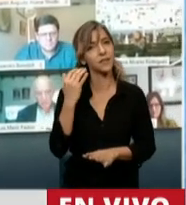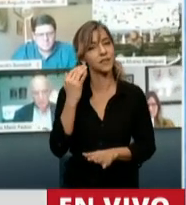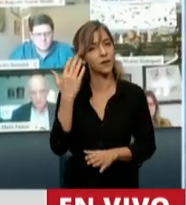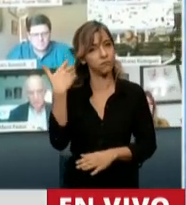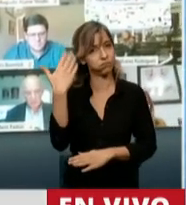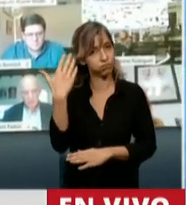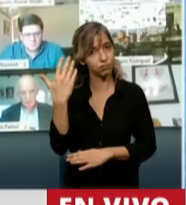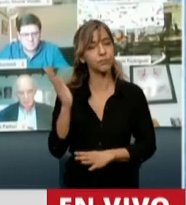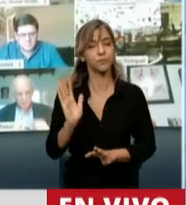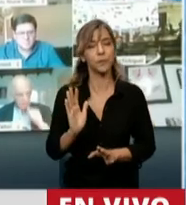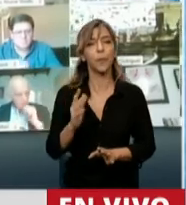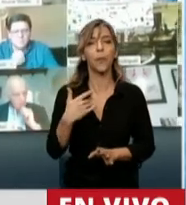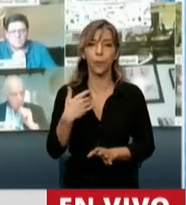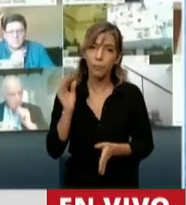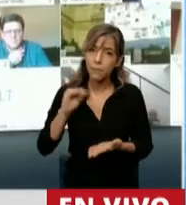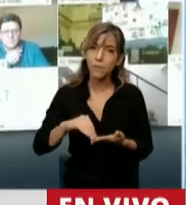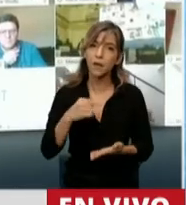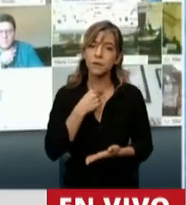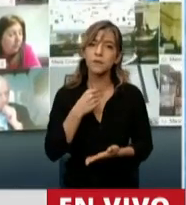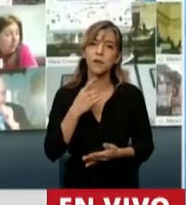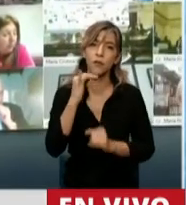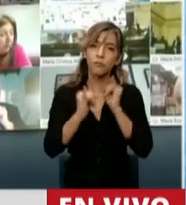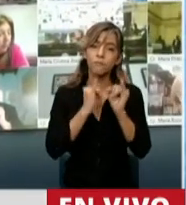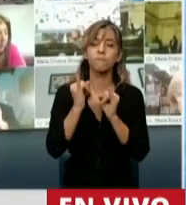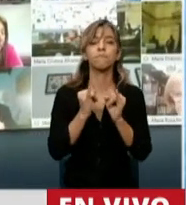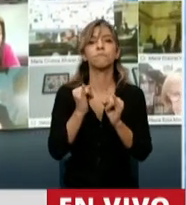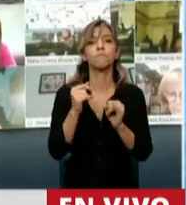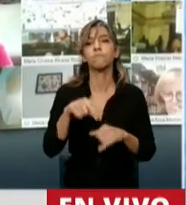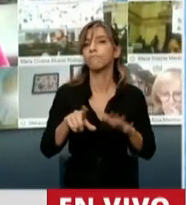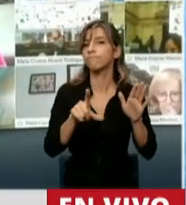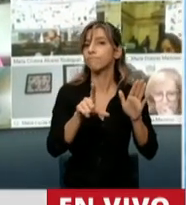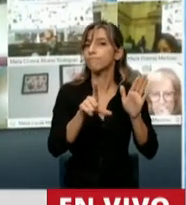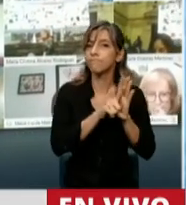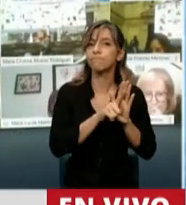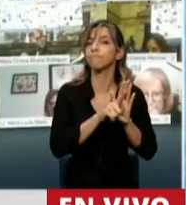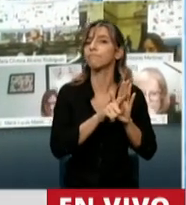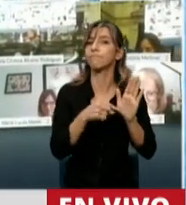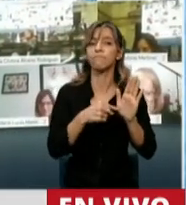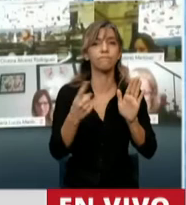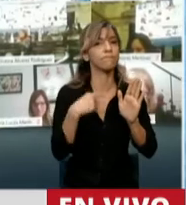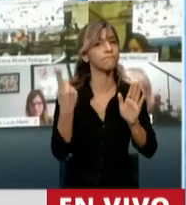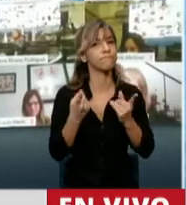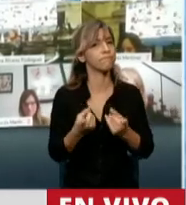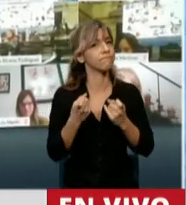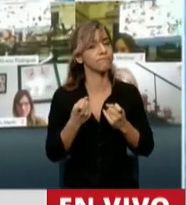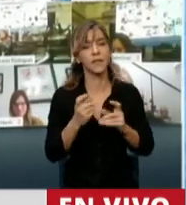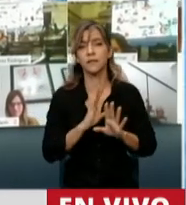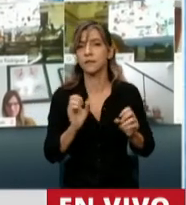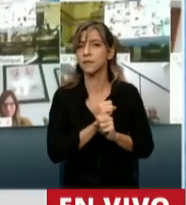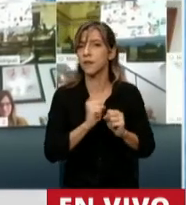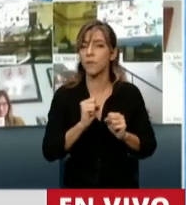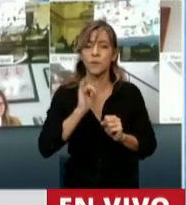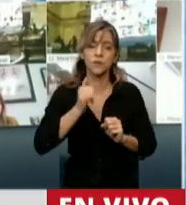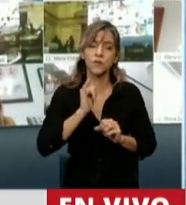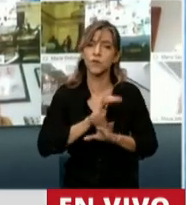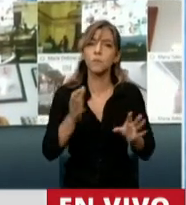la necesidad de la aprobación de esta ley en términos generales, producto que es una herramienta,